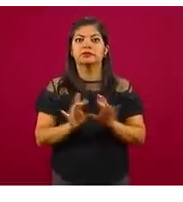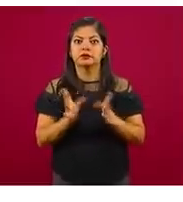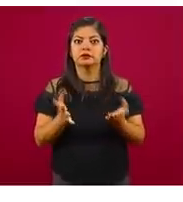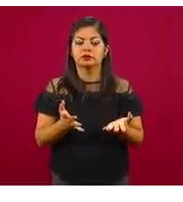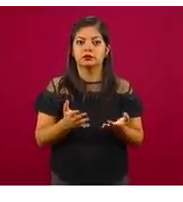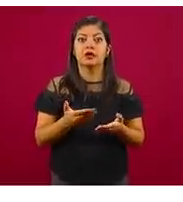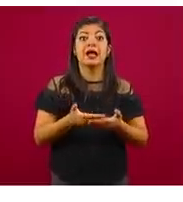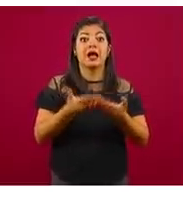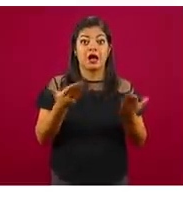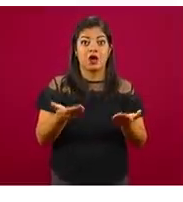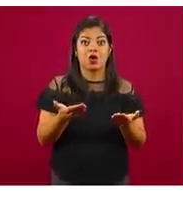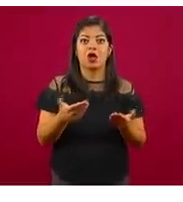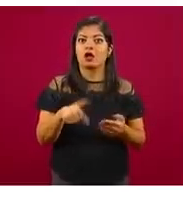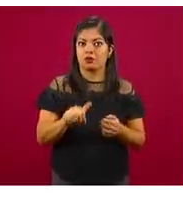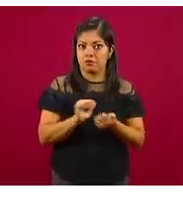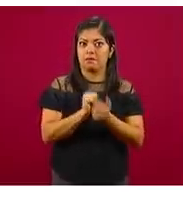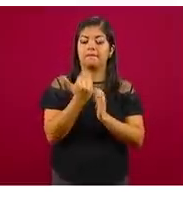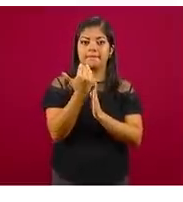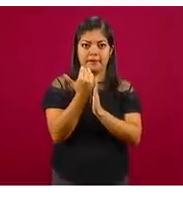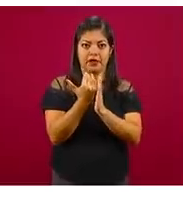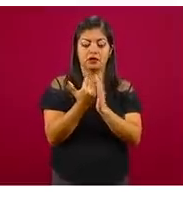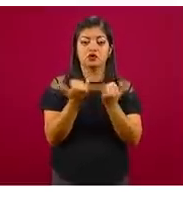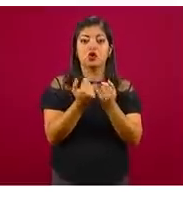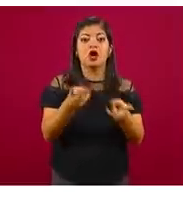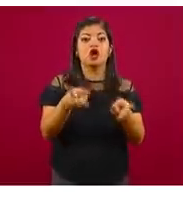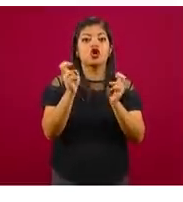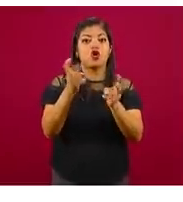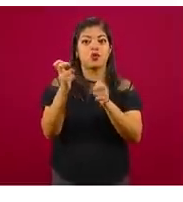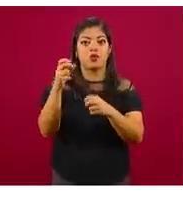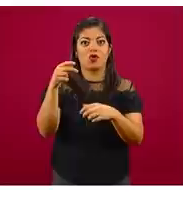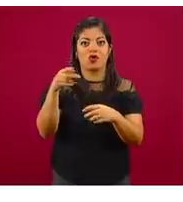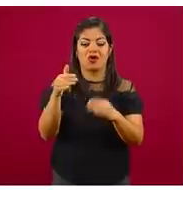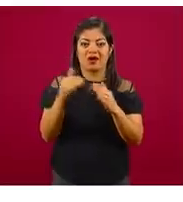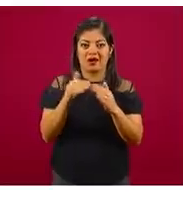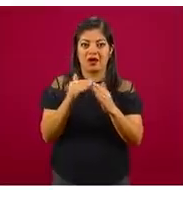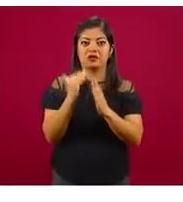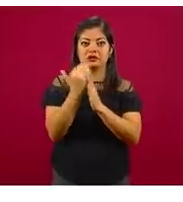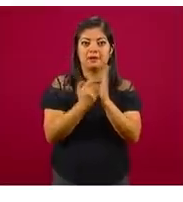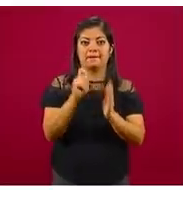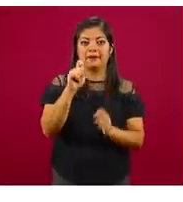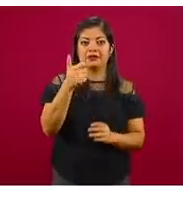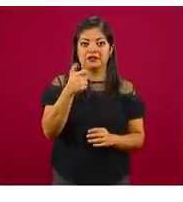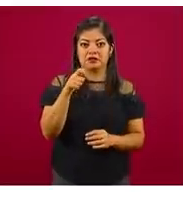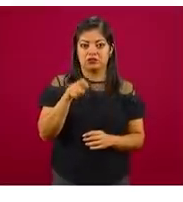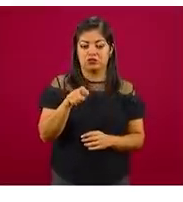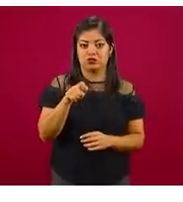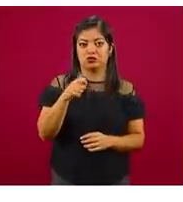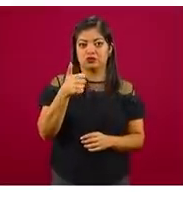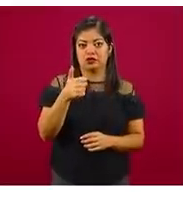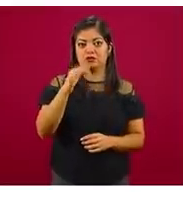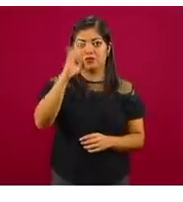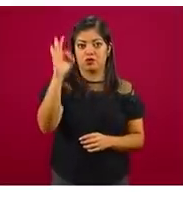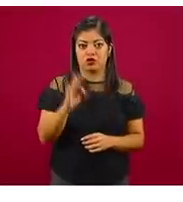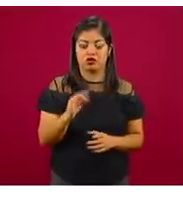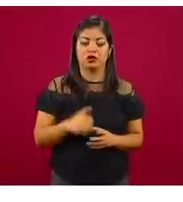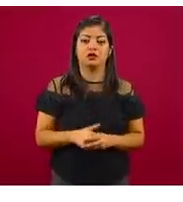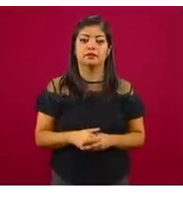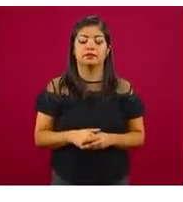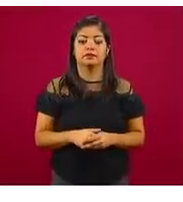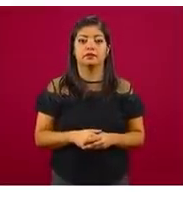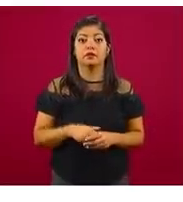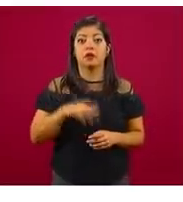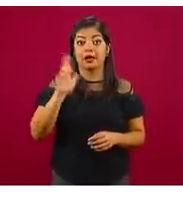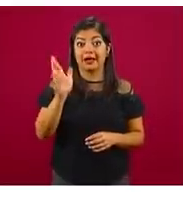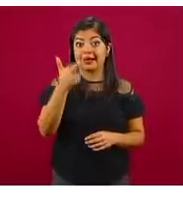robo a casas habitación. Hay una disminución de 22.6 por ciento. Adelante. Recuerden que es